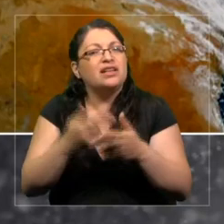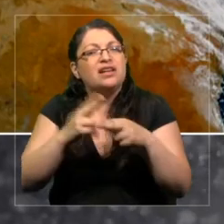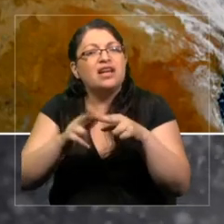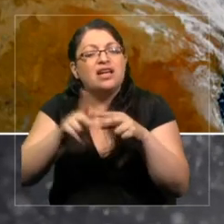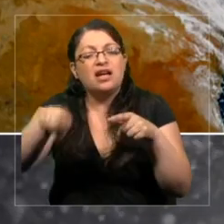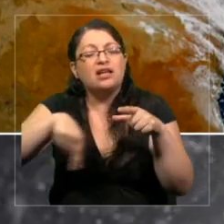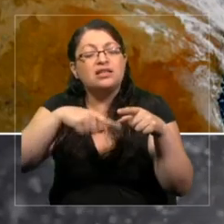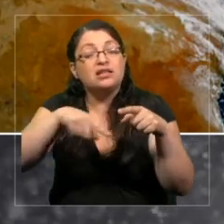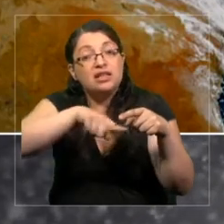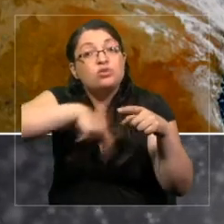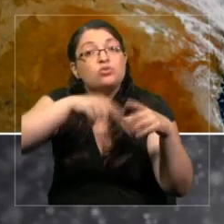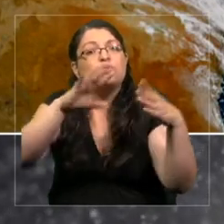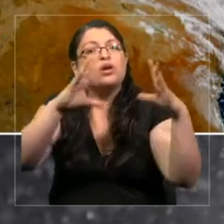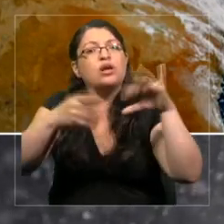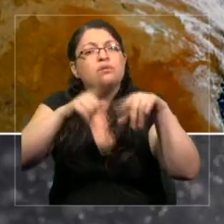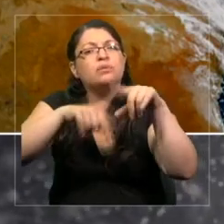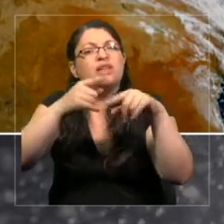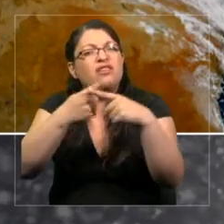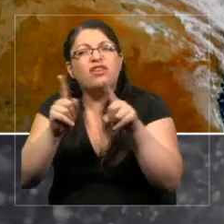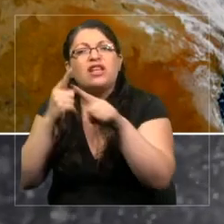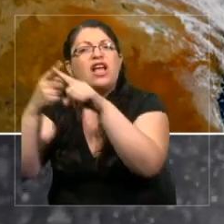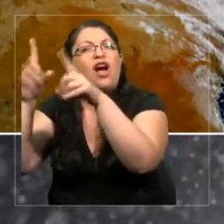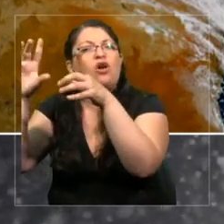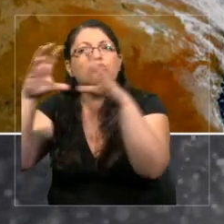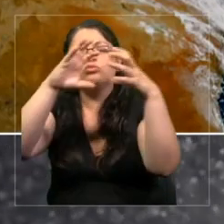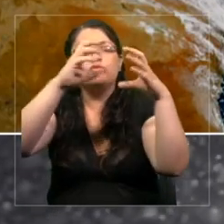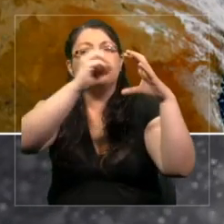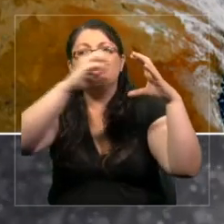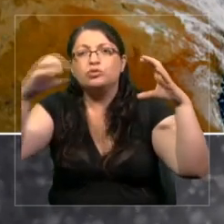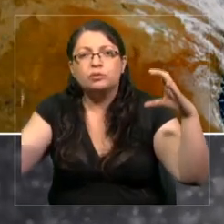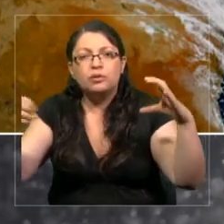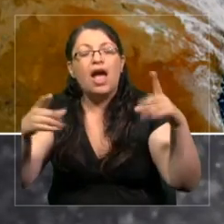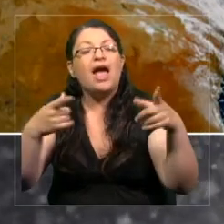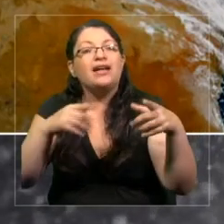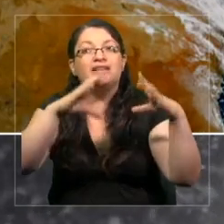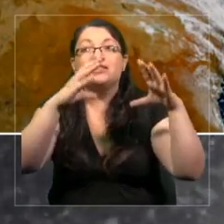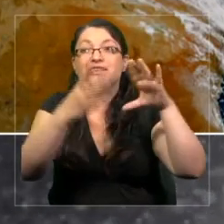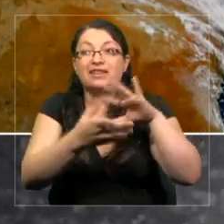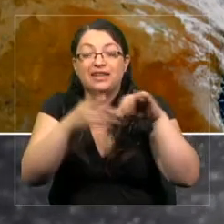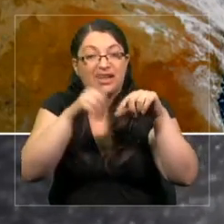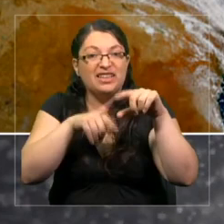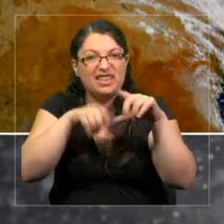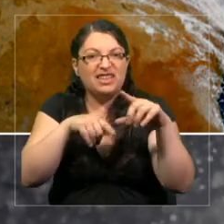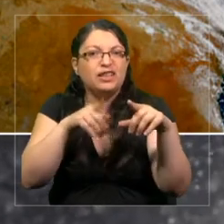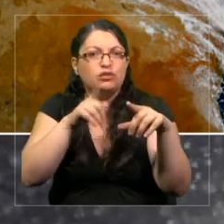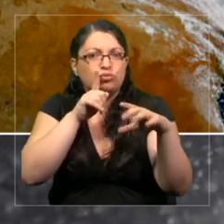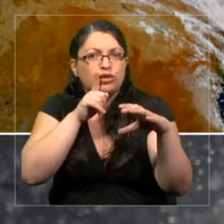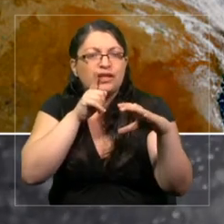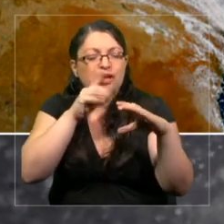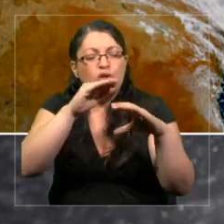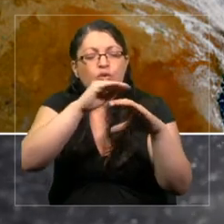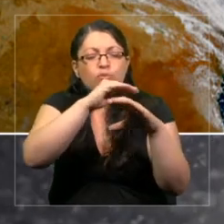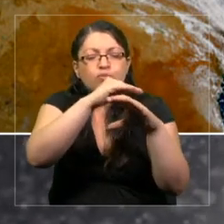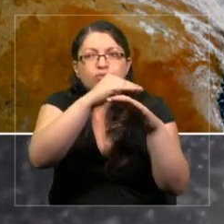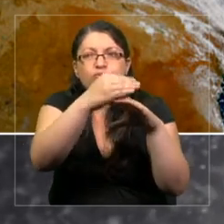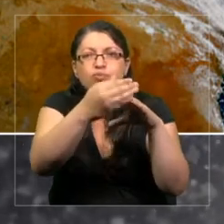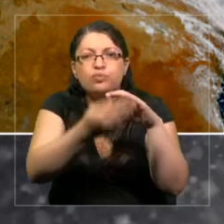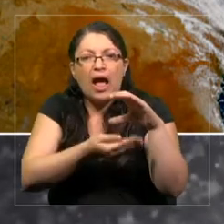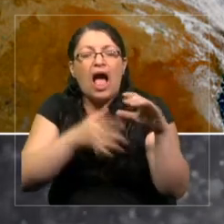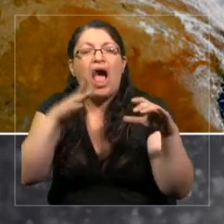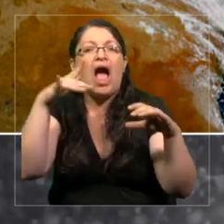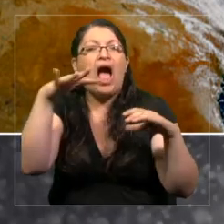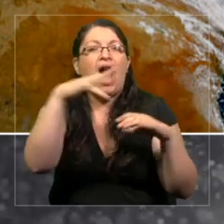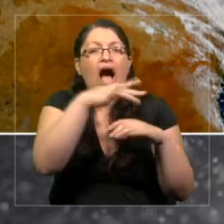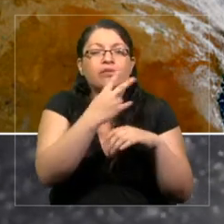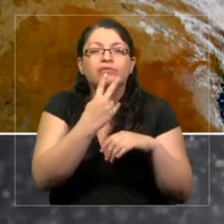distinto? Es una capa delgada de agua, oxígeno y vida que se